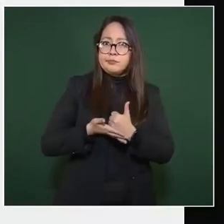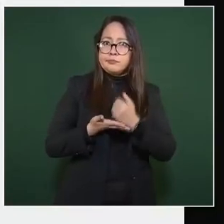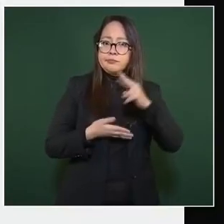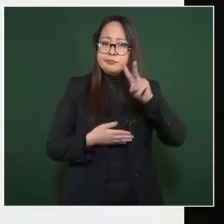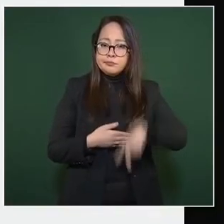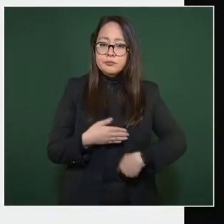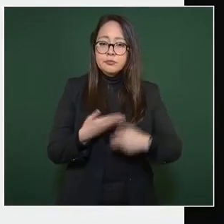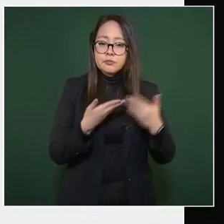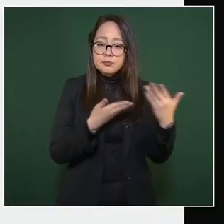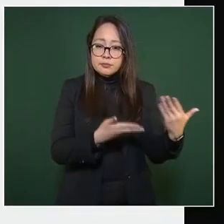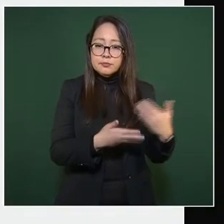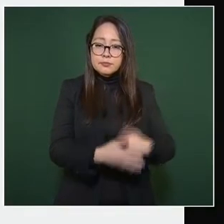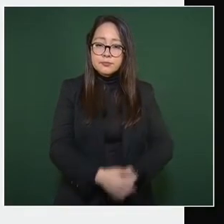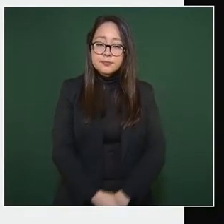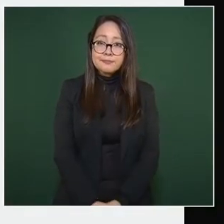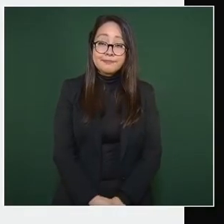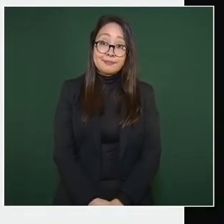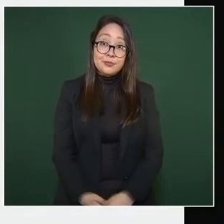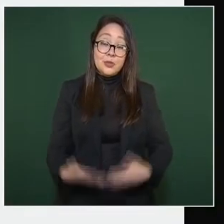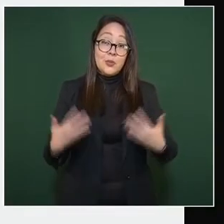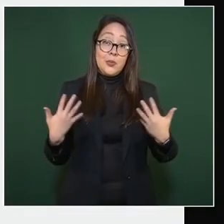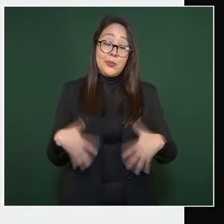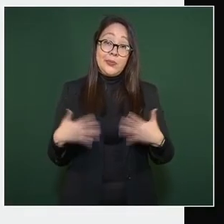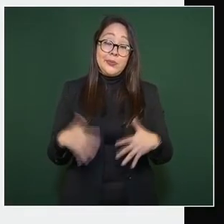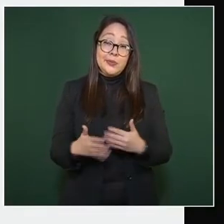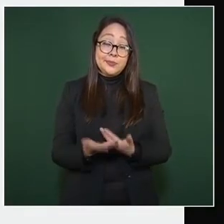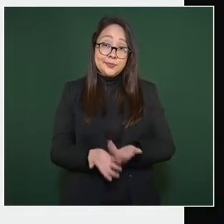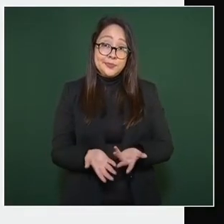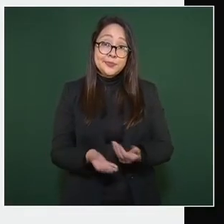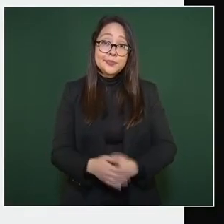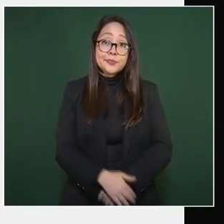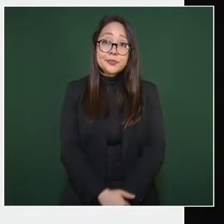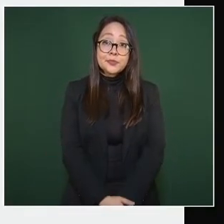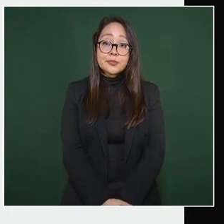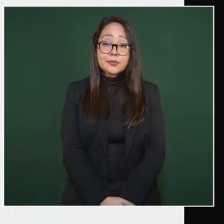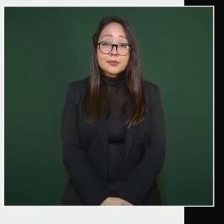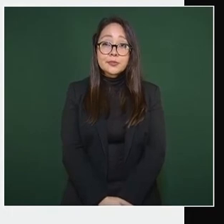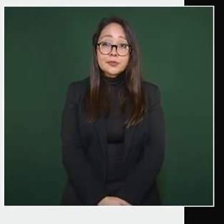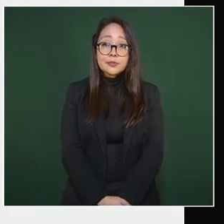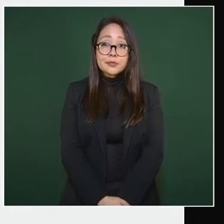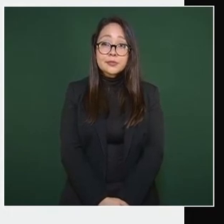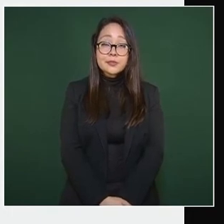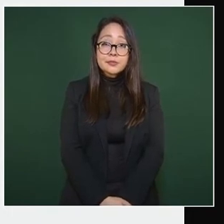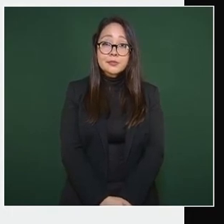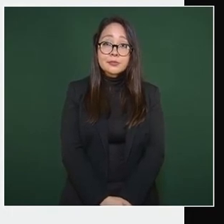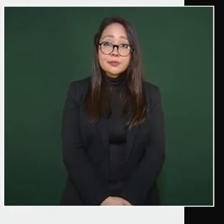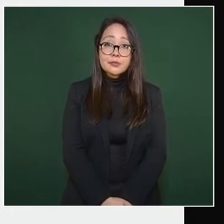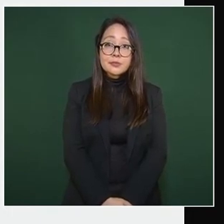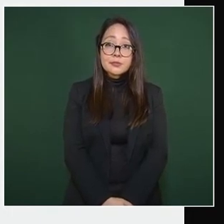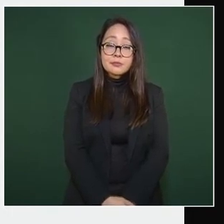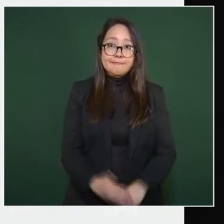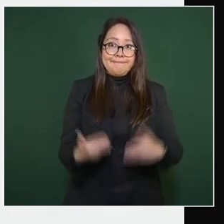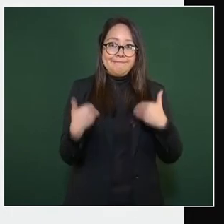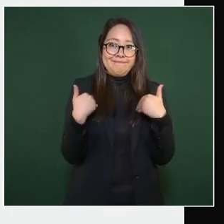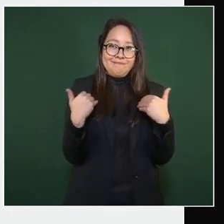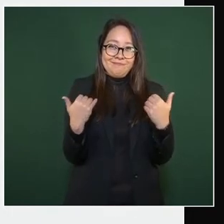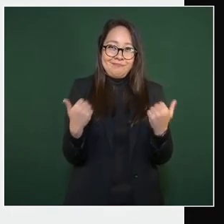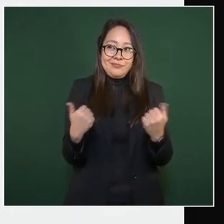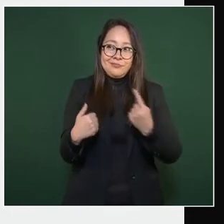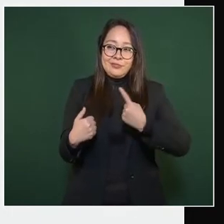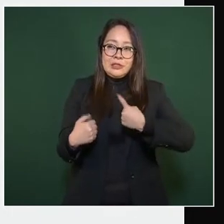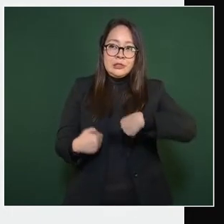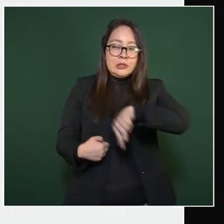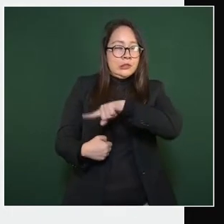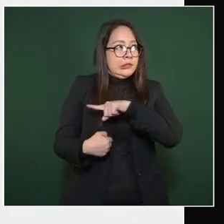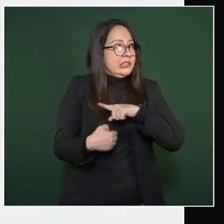a entender la desesperación, pero además, cómo